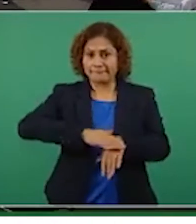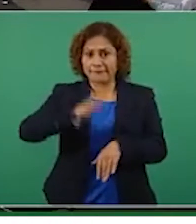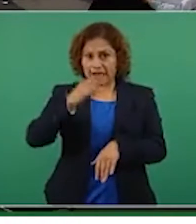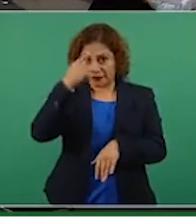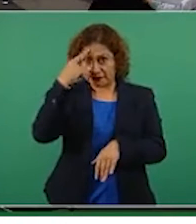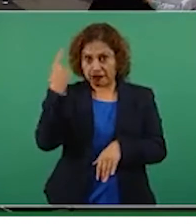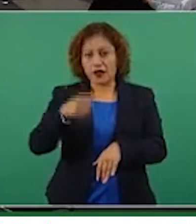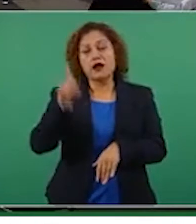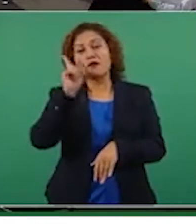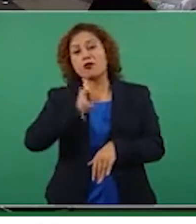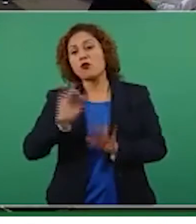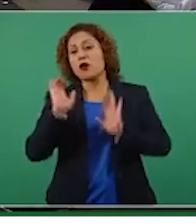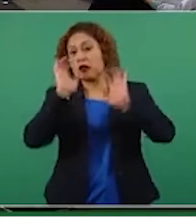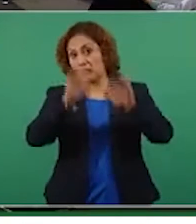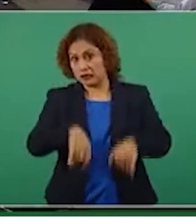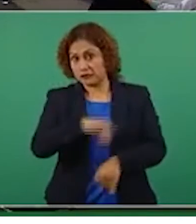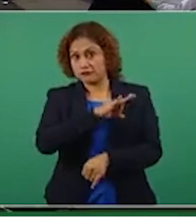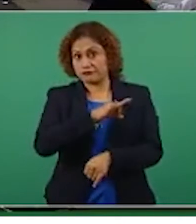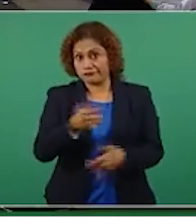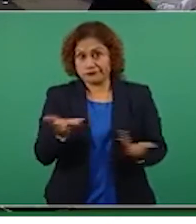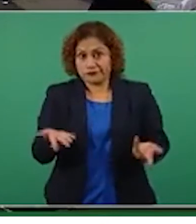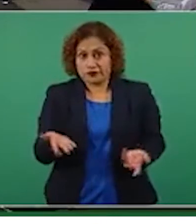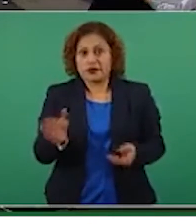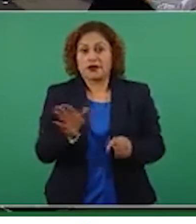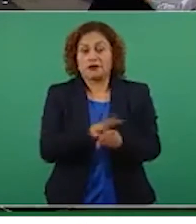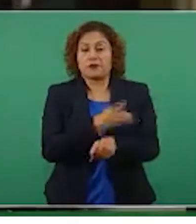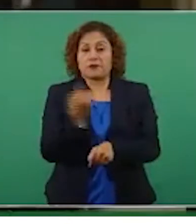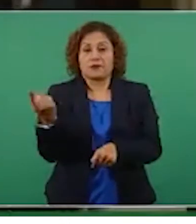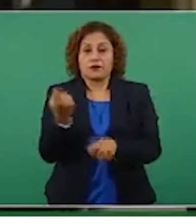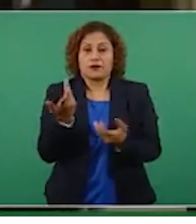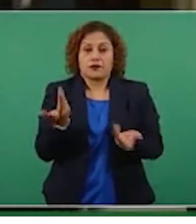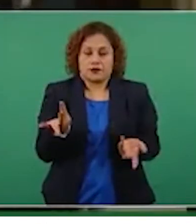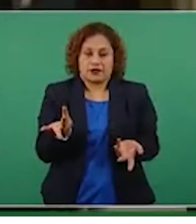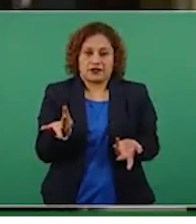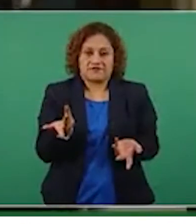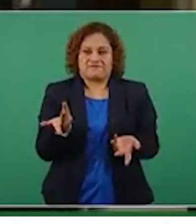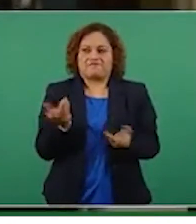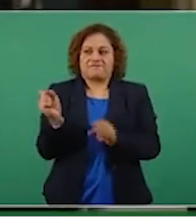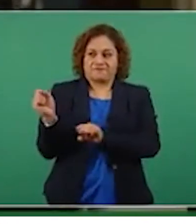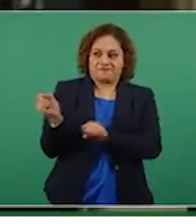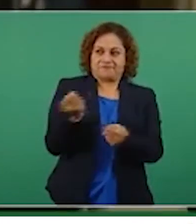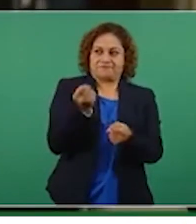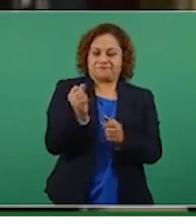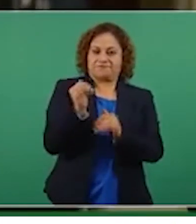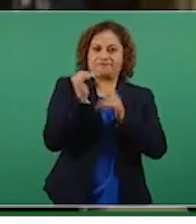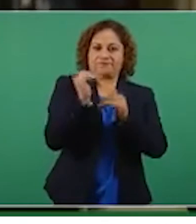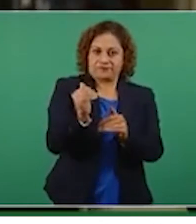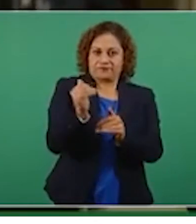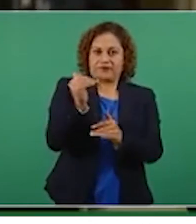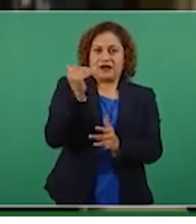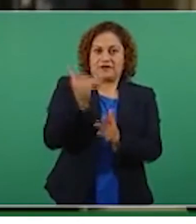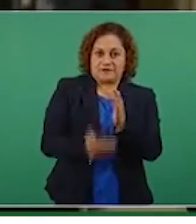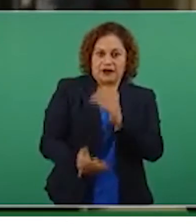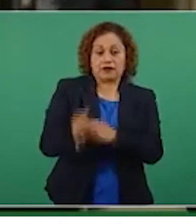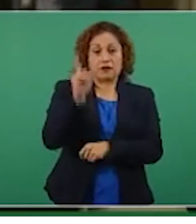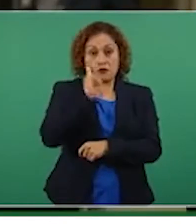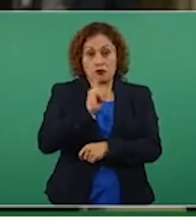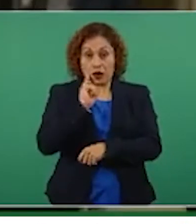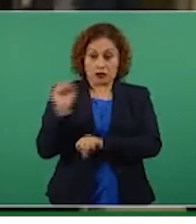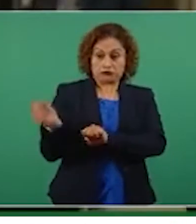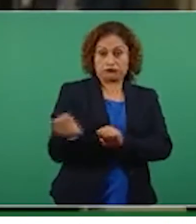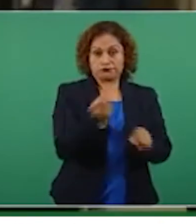mujeres, porque así va a ser medio limitado. No es común que practiquen el béisbol las mujeres,